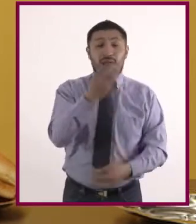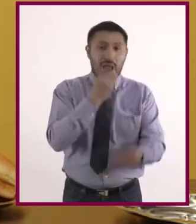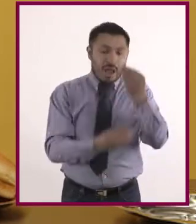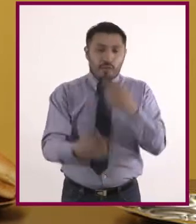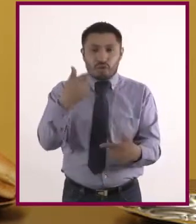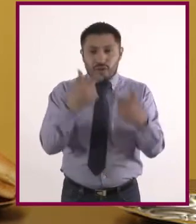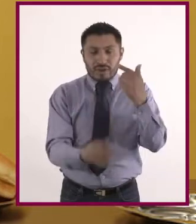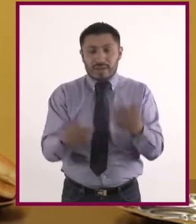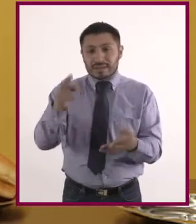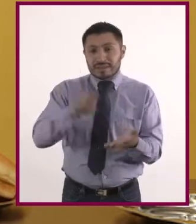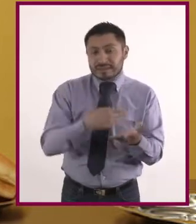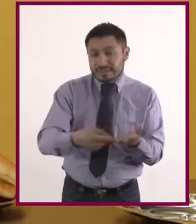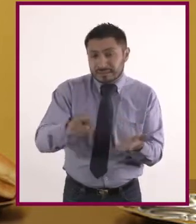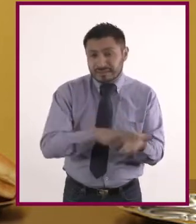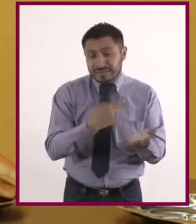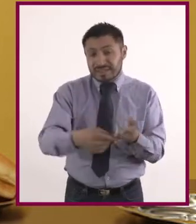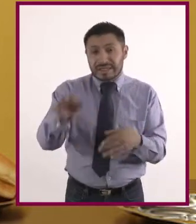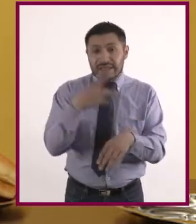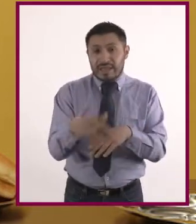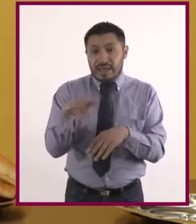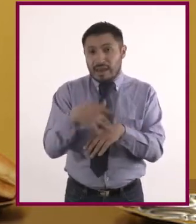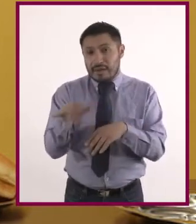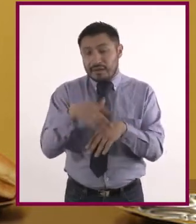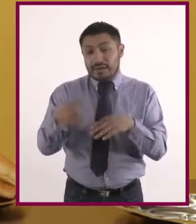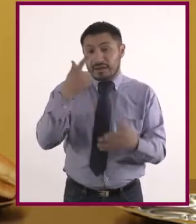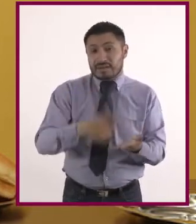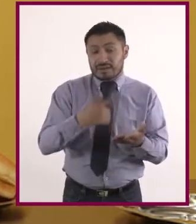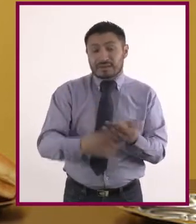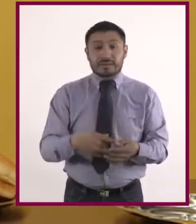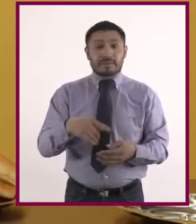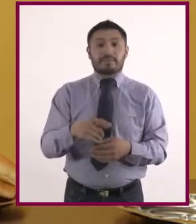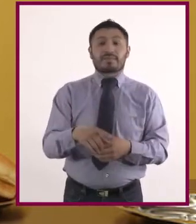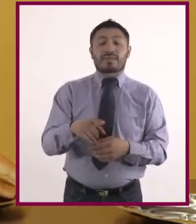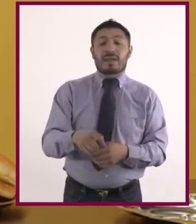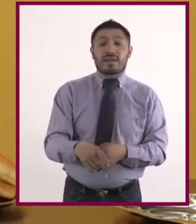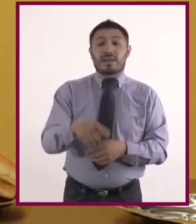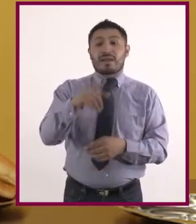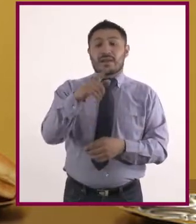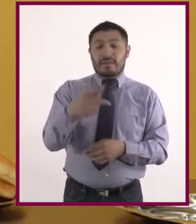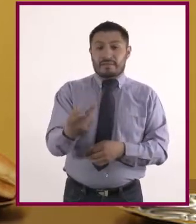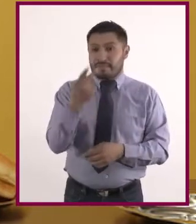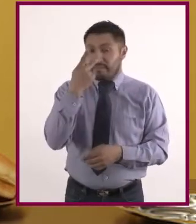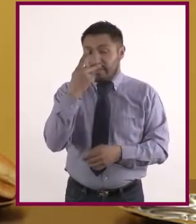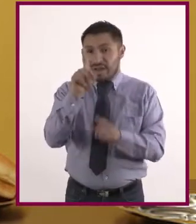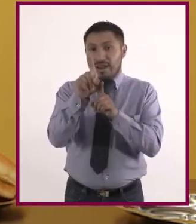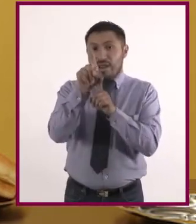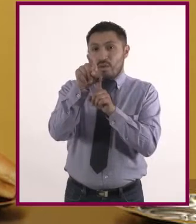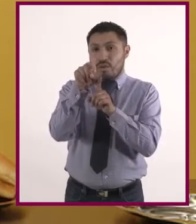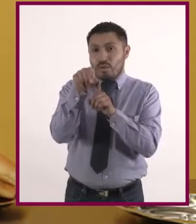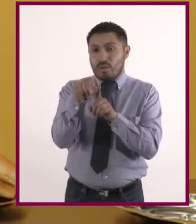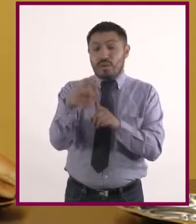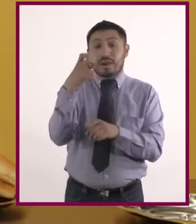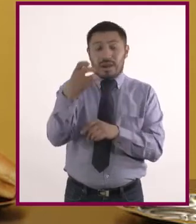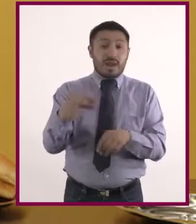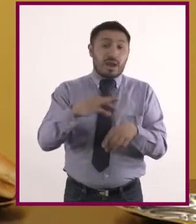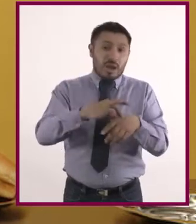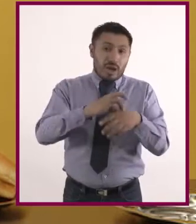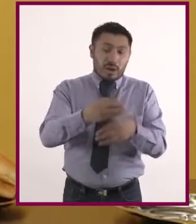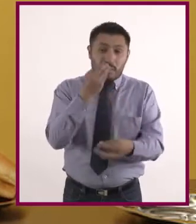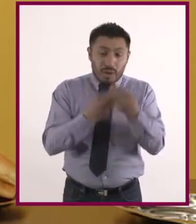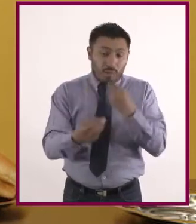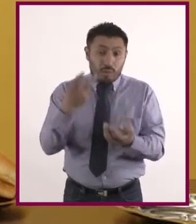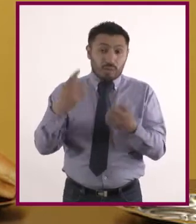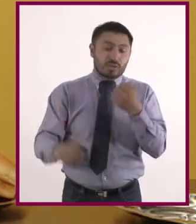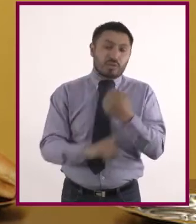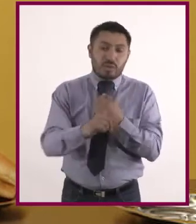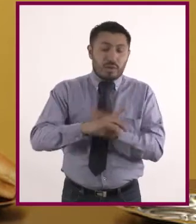mantequilla y quesos con altos índices de grasa. Disfunción eréctil. Existen varios estudios que relacionan el consumo de carne con enfermedades del corazón y